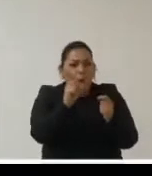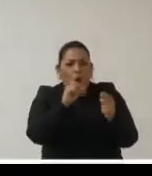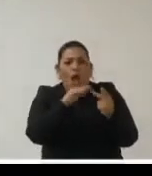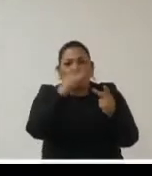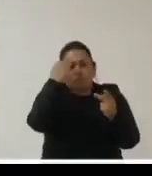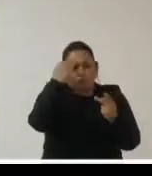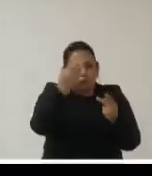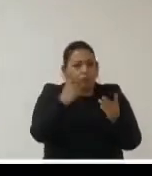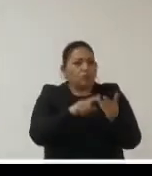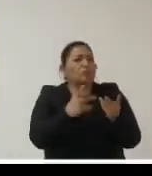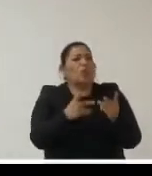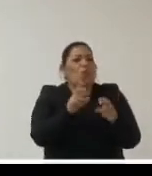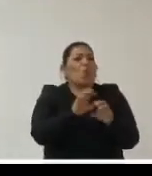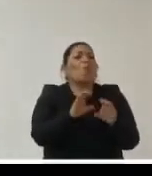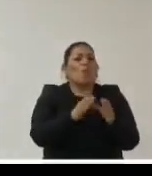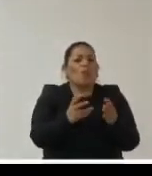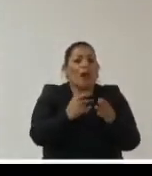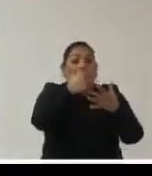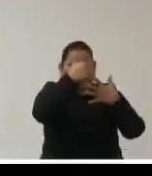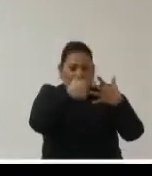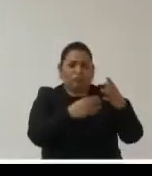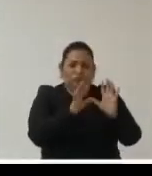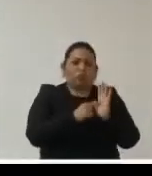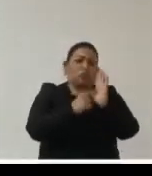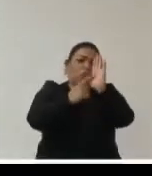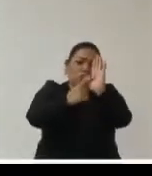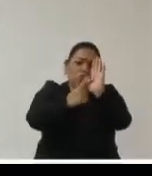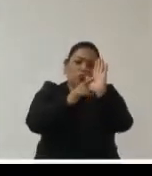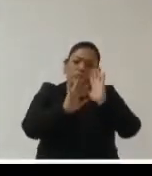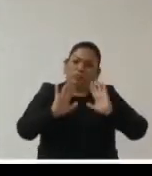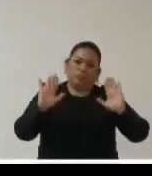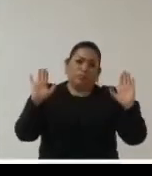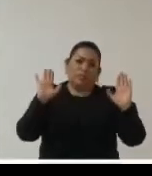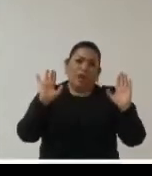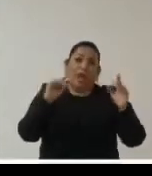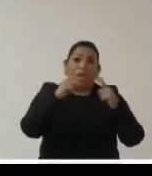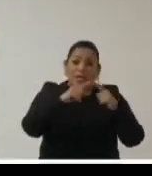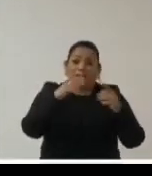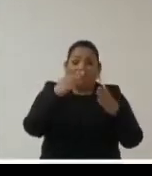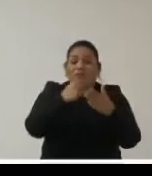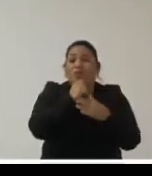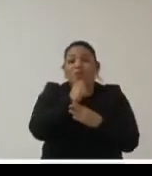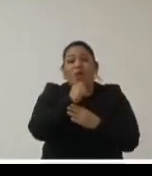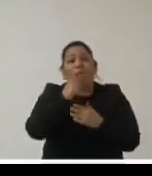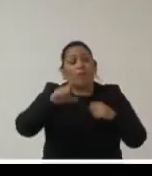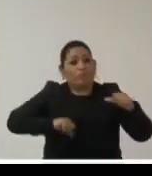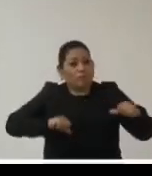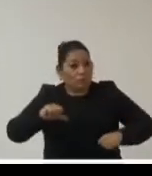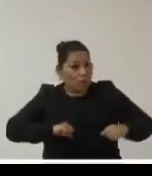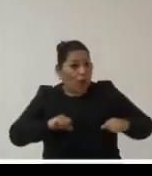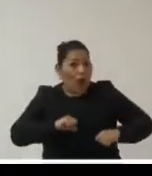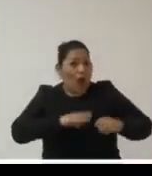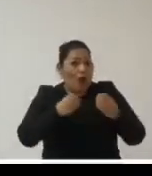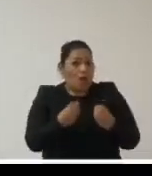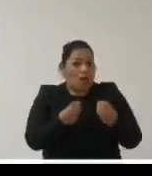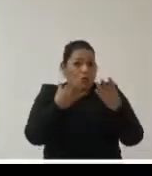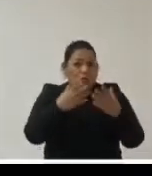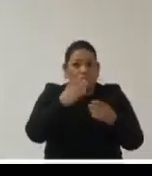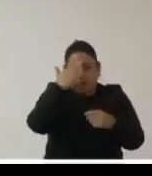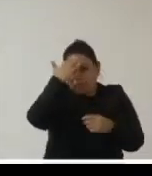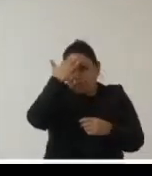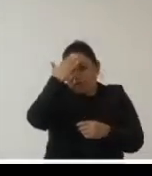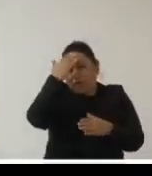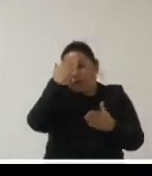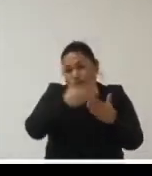especiales en fin yo creo que hay muchas acciones que debemos tomar en cuenta